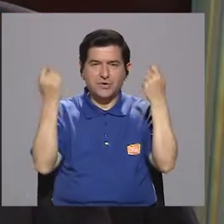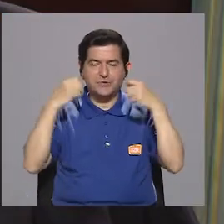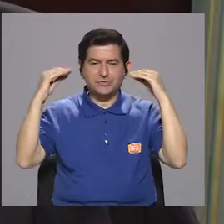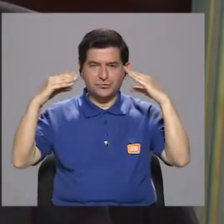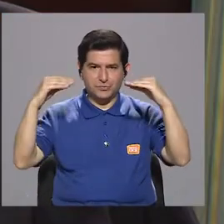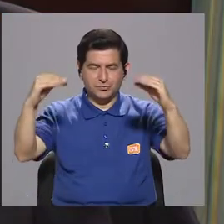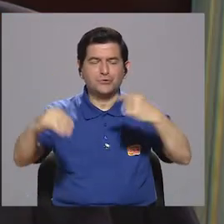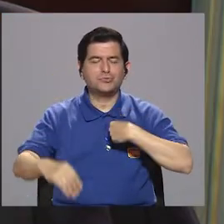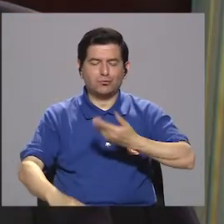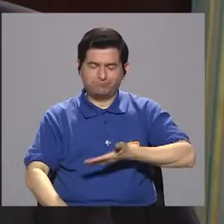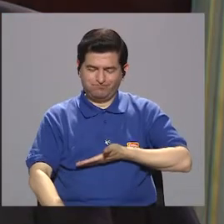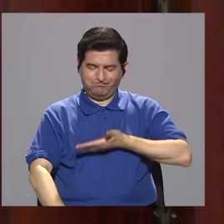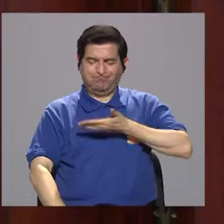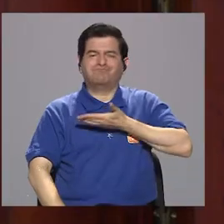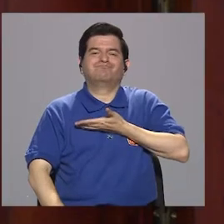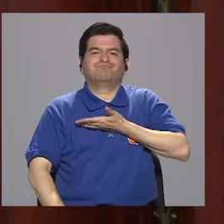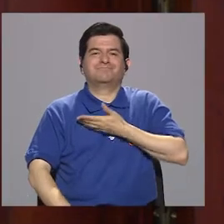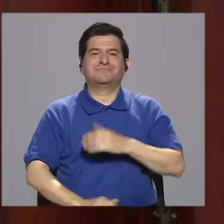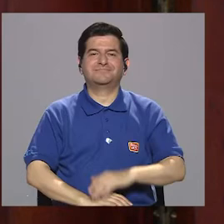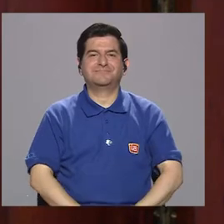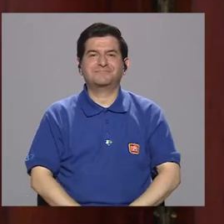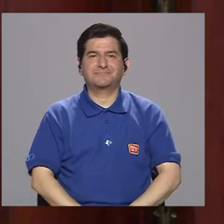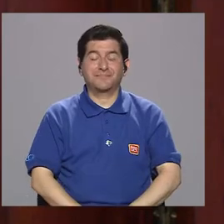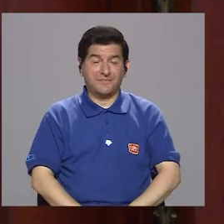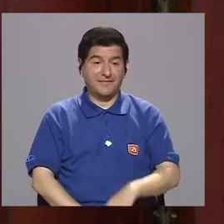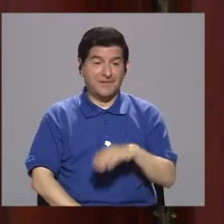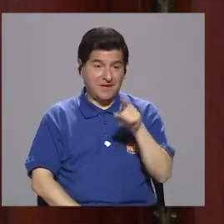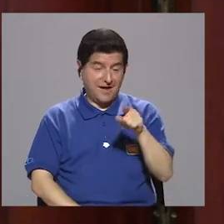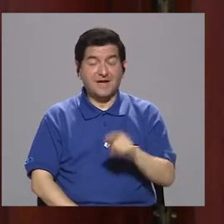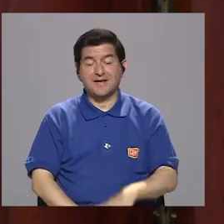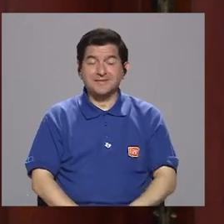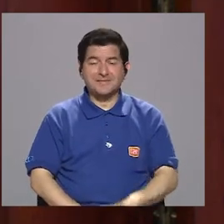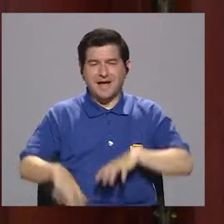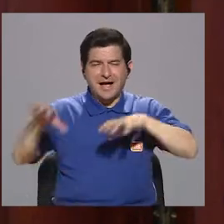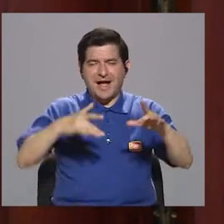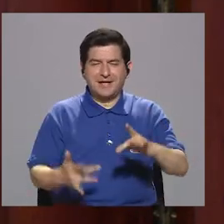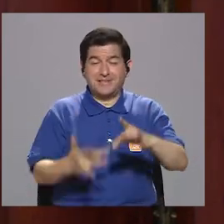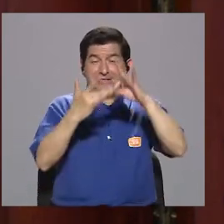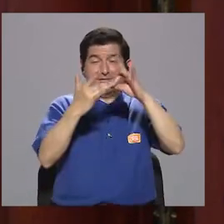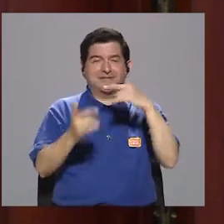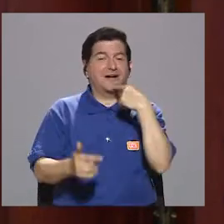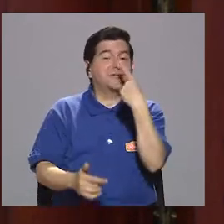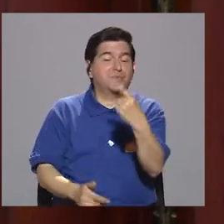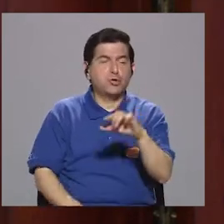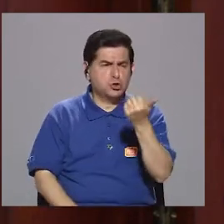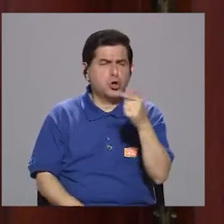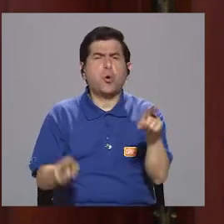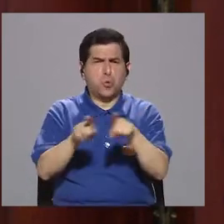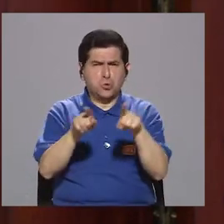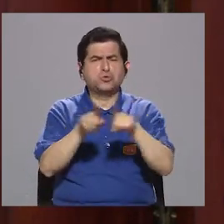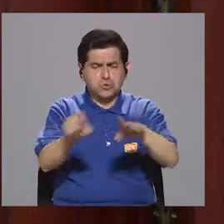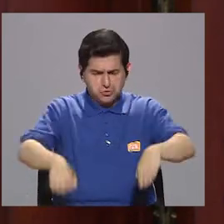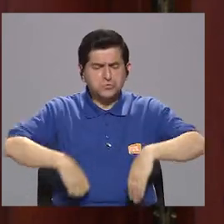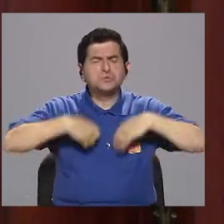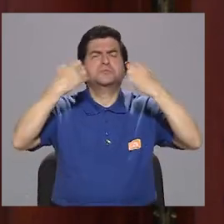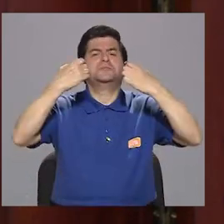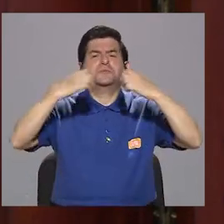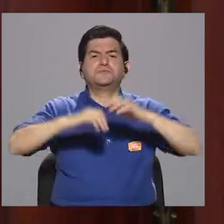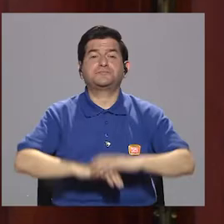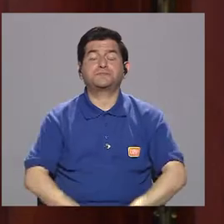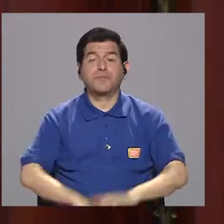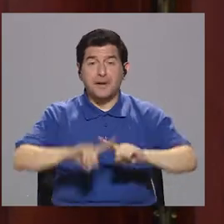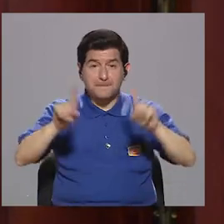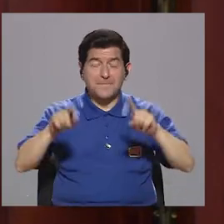de la Luz. Me siento muy orgulloso de ese trapito de dominguear, como usted le dice. Hay otros trapitos de dominguear también,